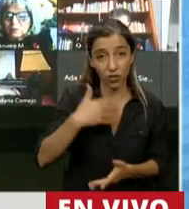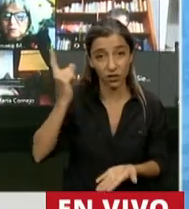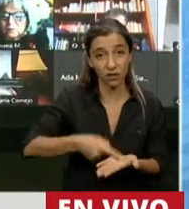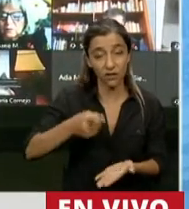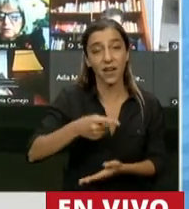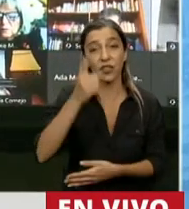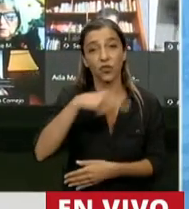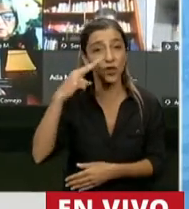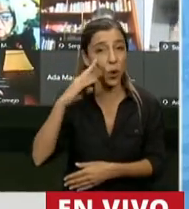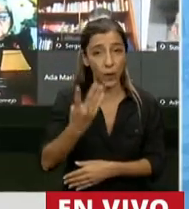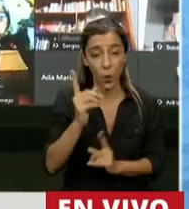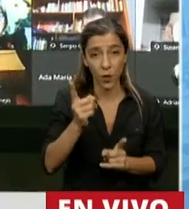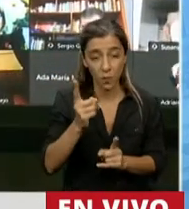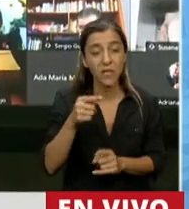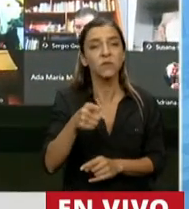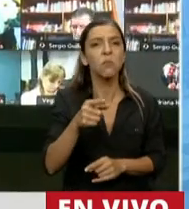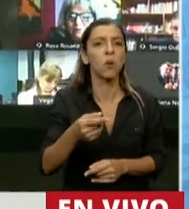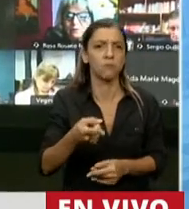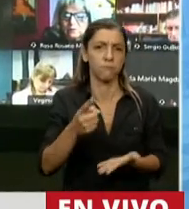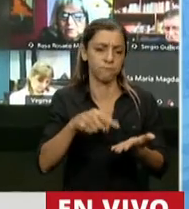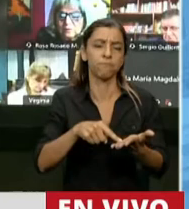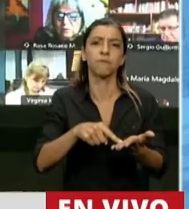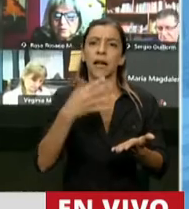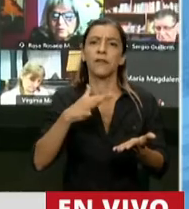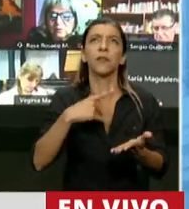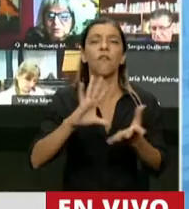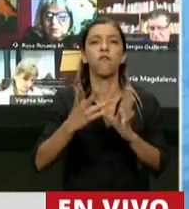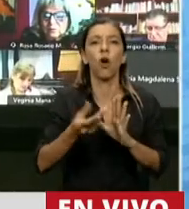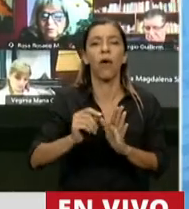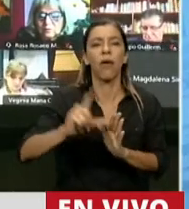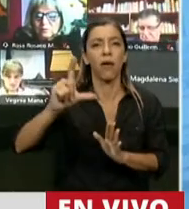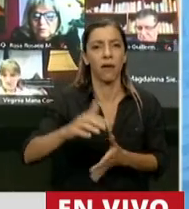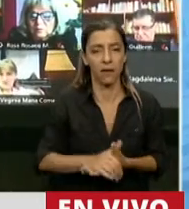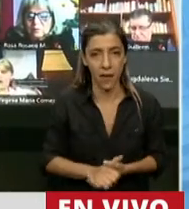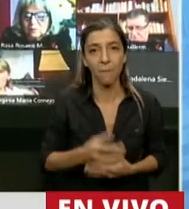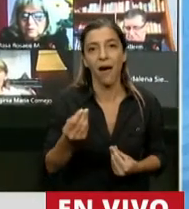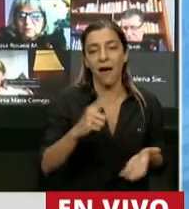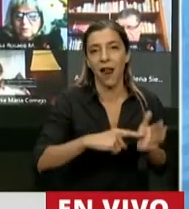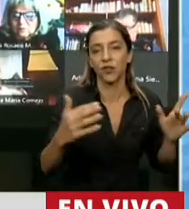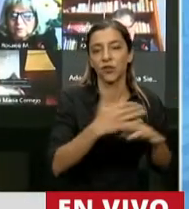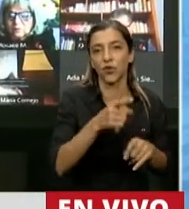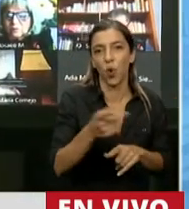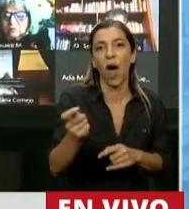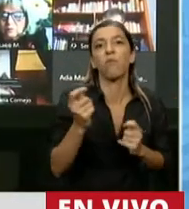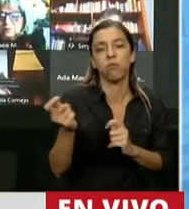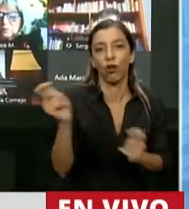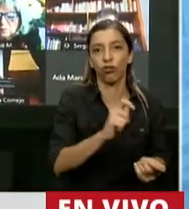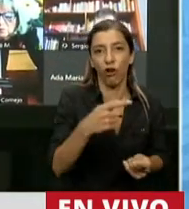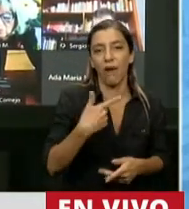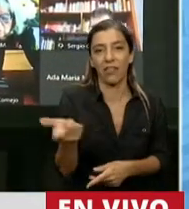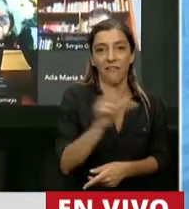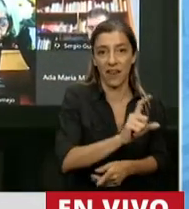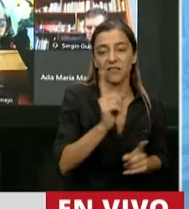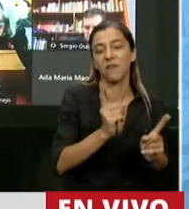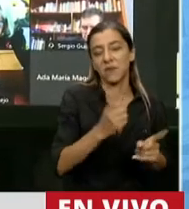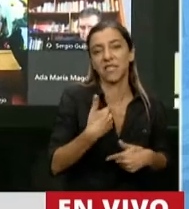194 tuvo en cuenta ese incremento sobre una coparticipación a la Ciudad de Buenos Aires en aquel año, el último